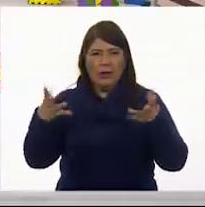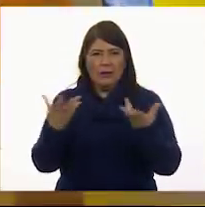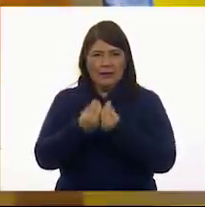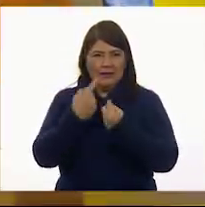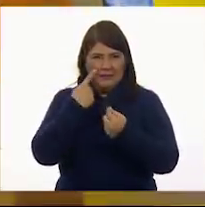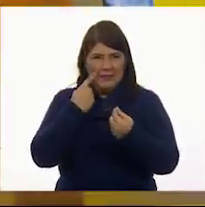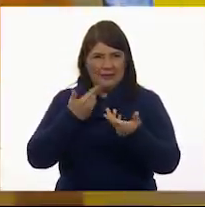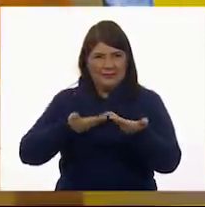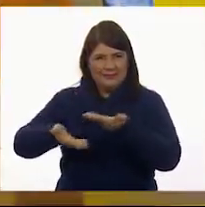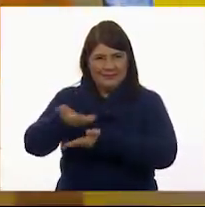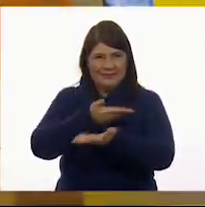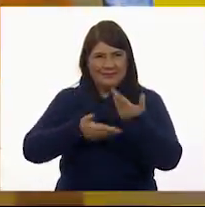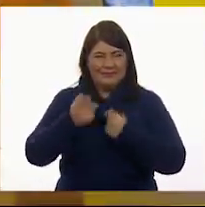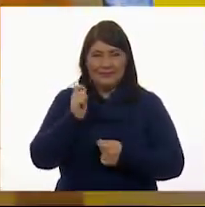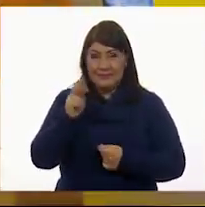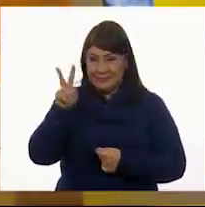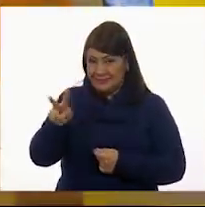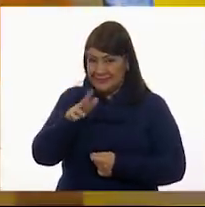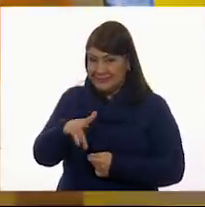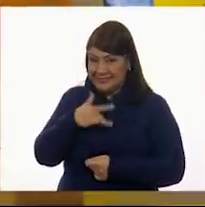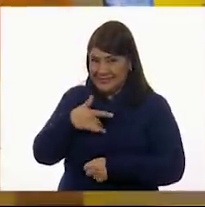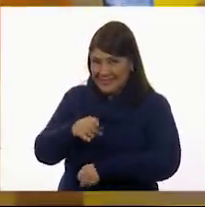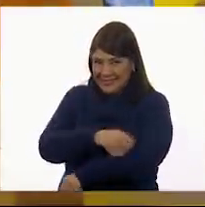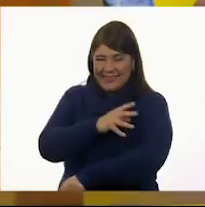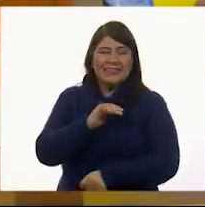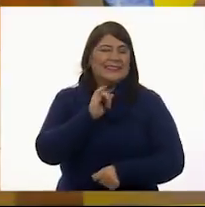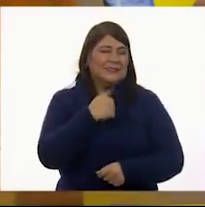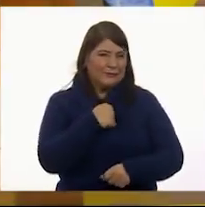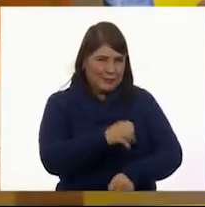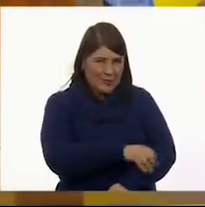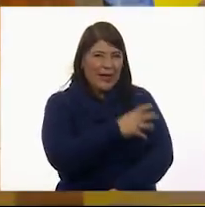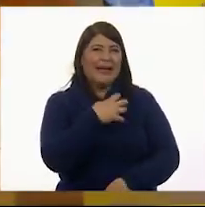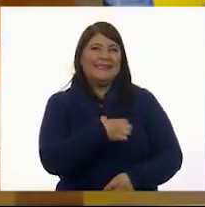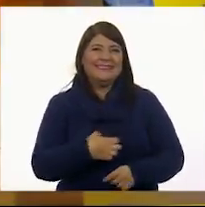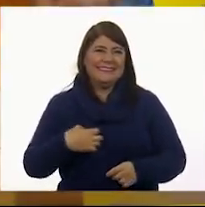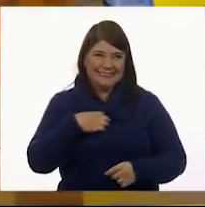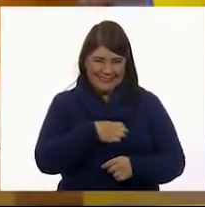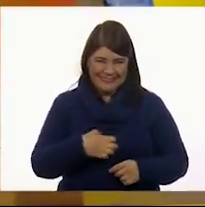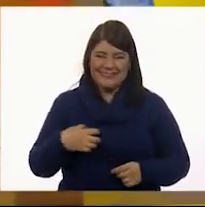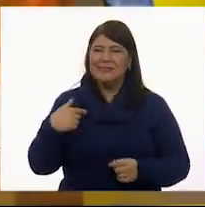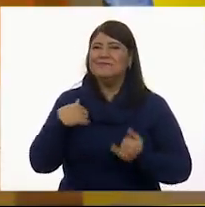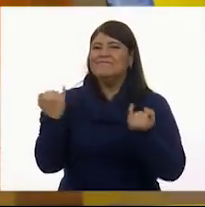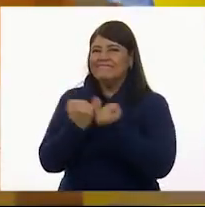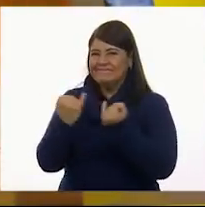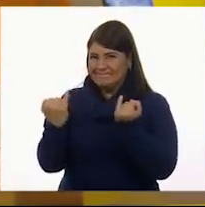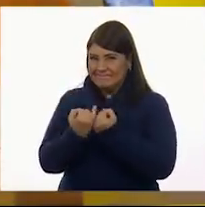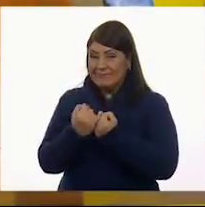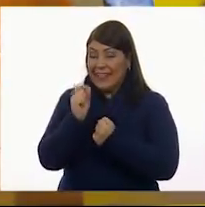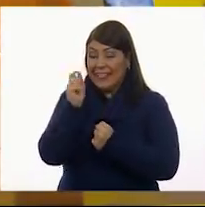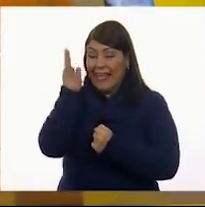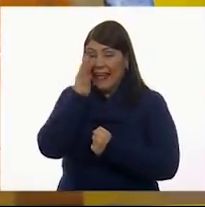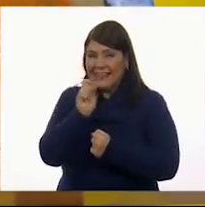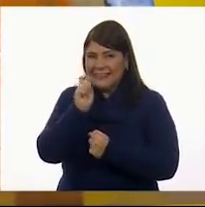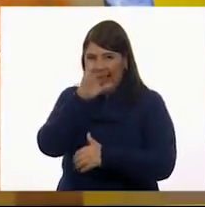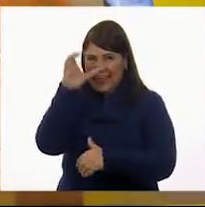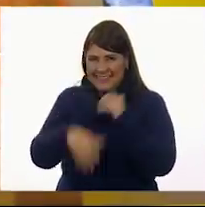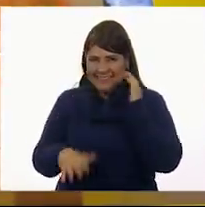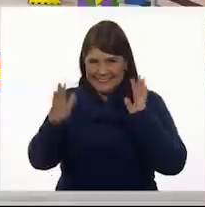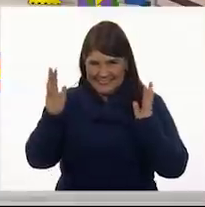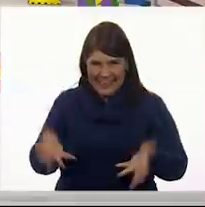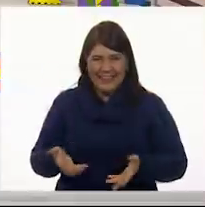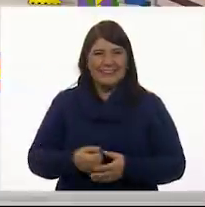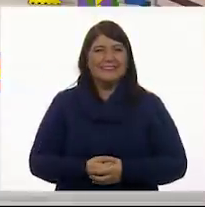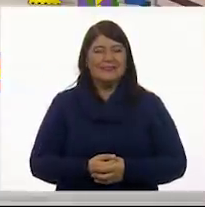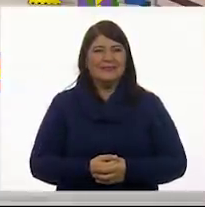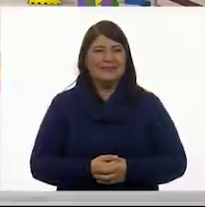Ay, ¿lo estás emocionado, Estoy muy emocionado. Yo también. Estamos a nada de terminarla. ¿Y ahora?